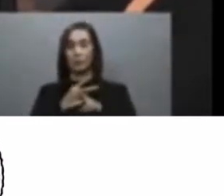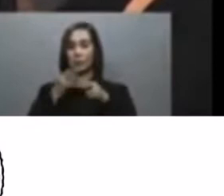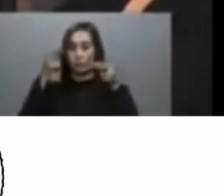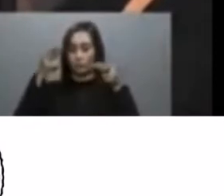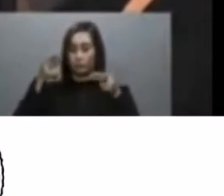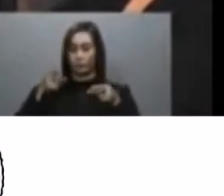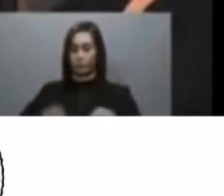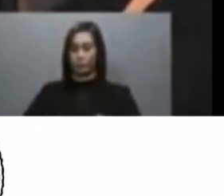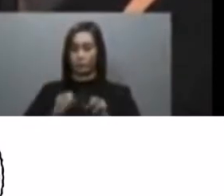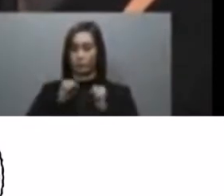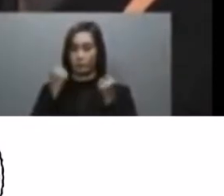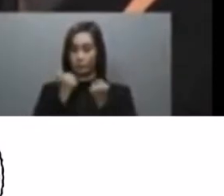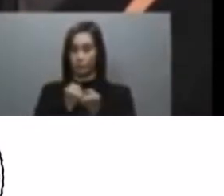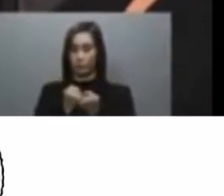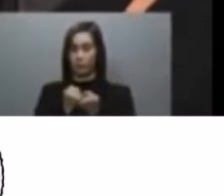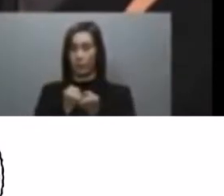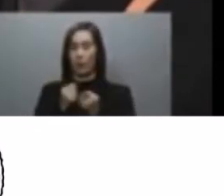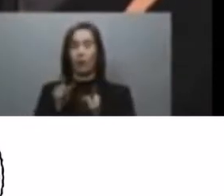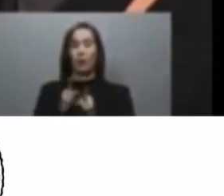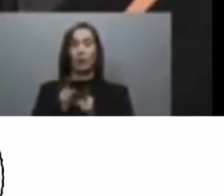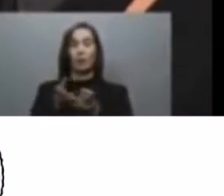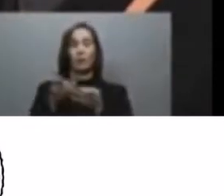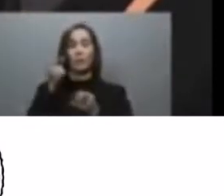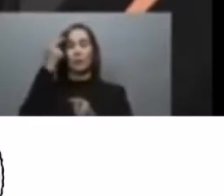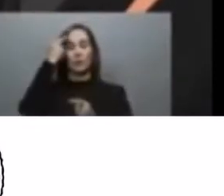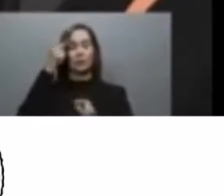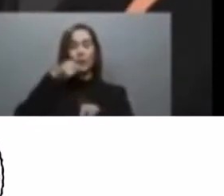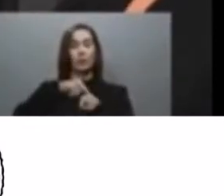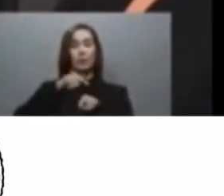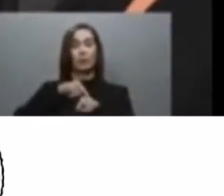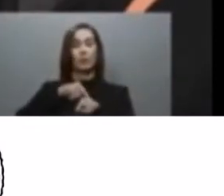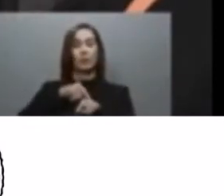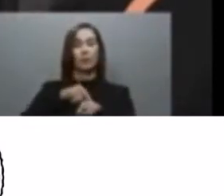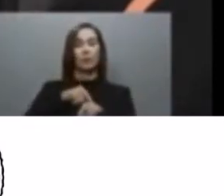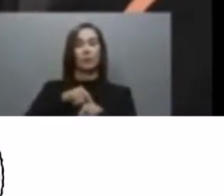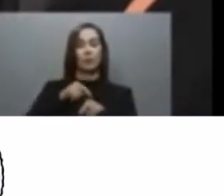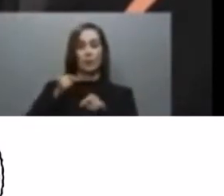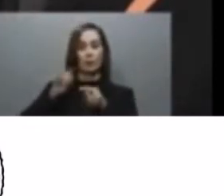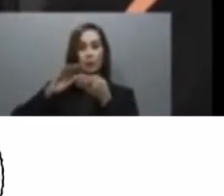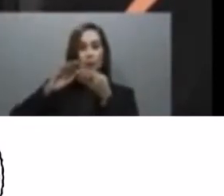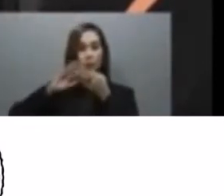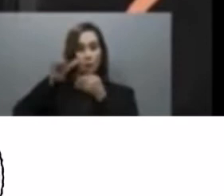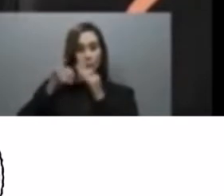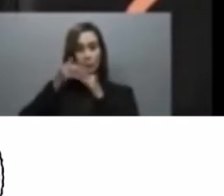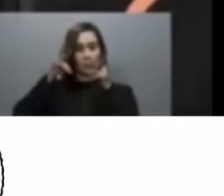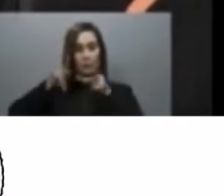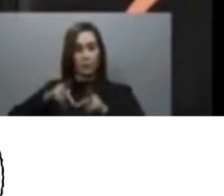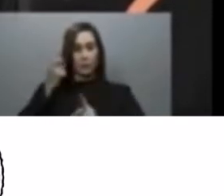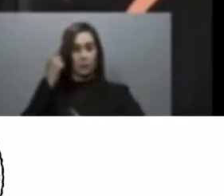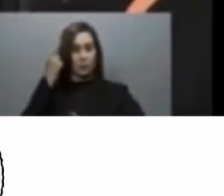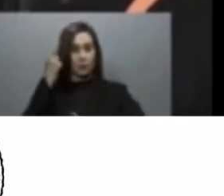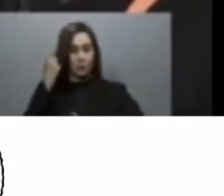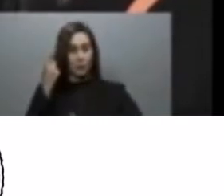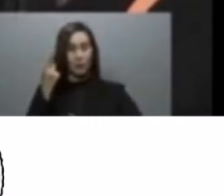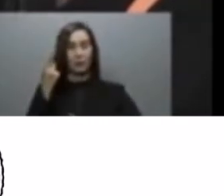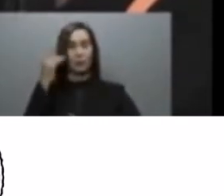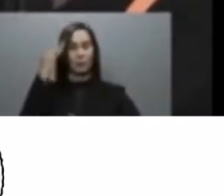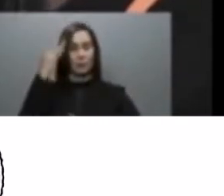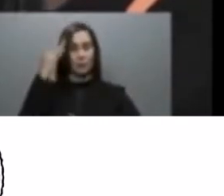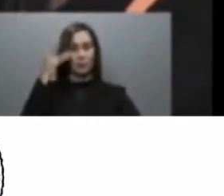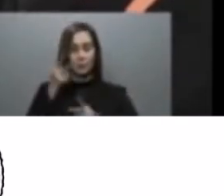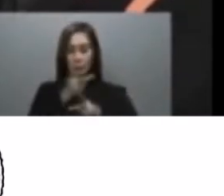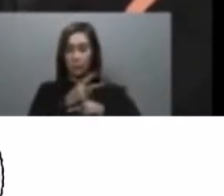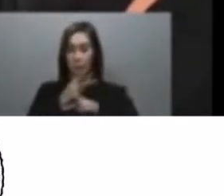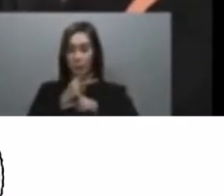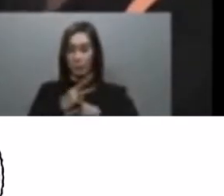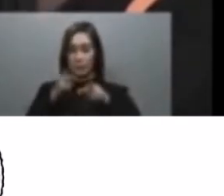creo que el momento es también adecuado para que la población entienda la preocupación de todos nosotros con el tema de la seguridad